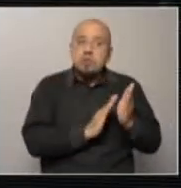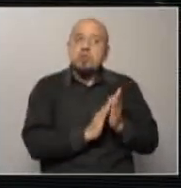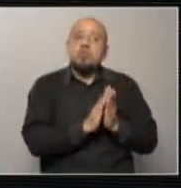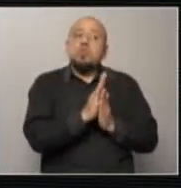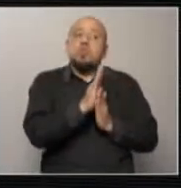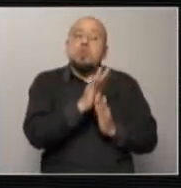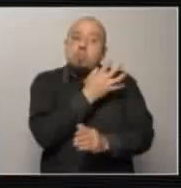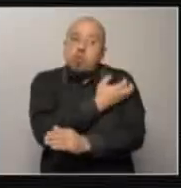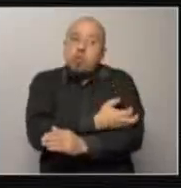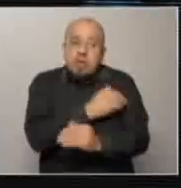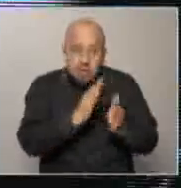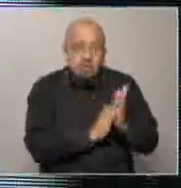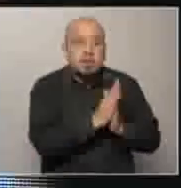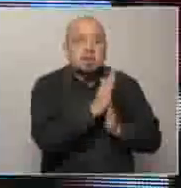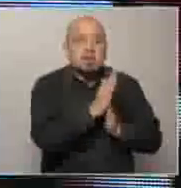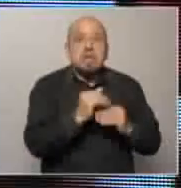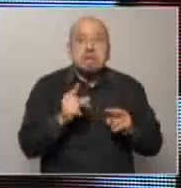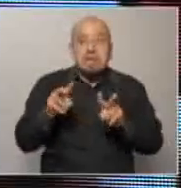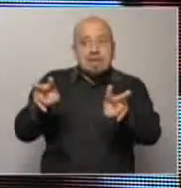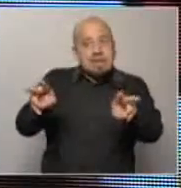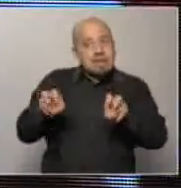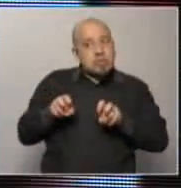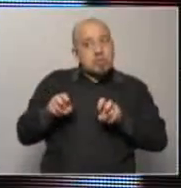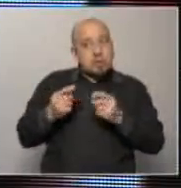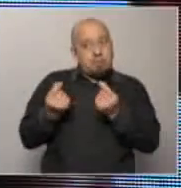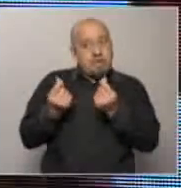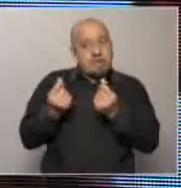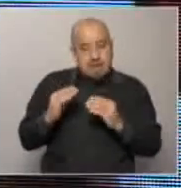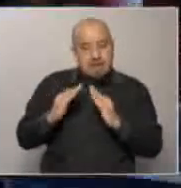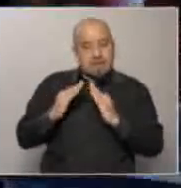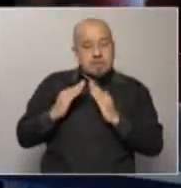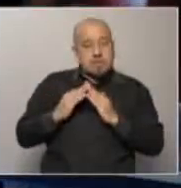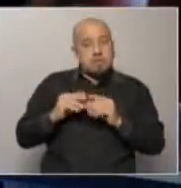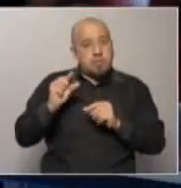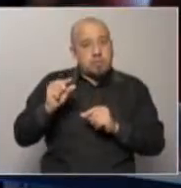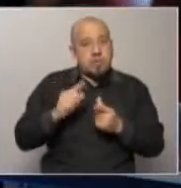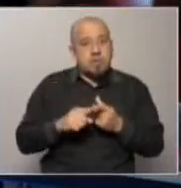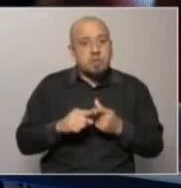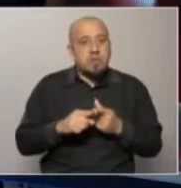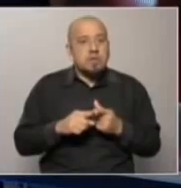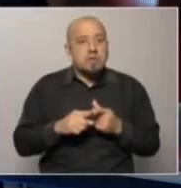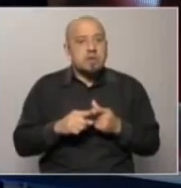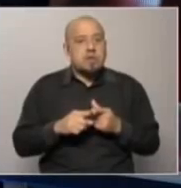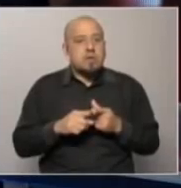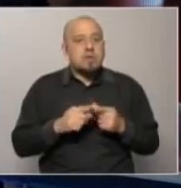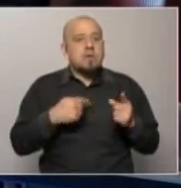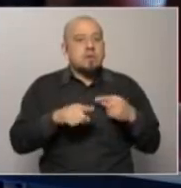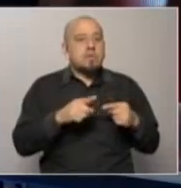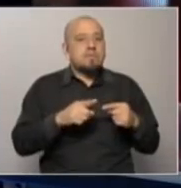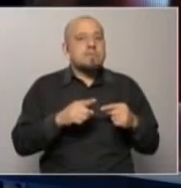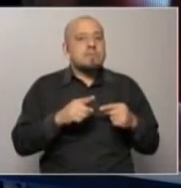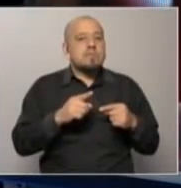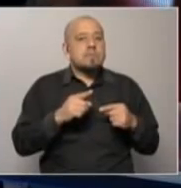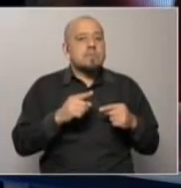de la pobreza pero hubo y del ingreso de los hogares más claro que de la pobreza muy chica pero muy significativa y si uno mira el periodo muy